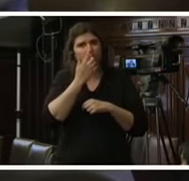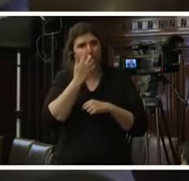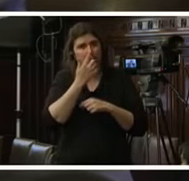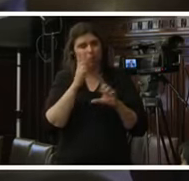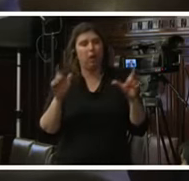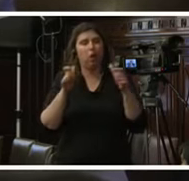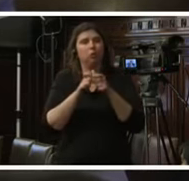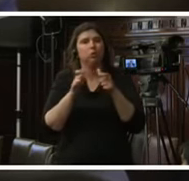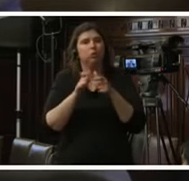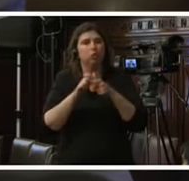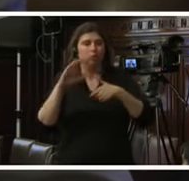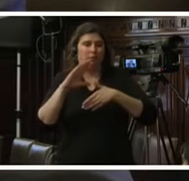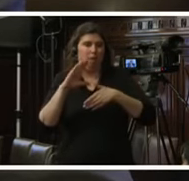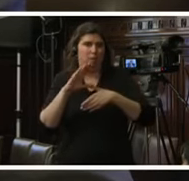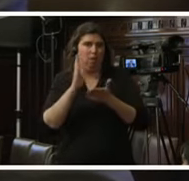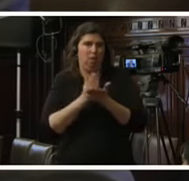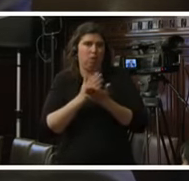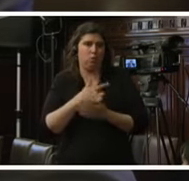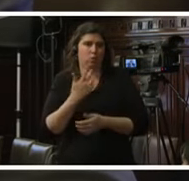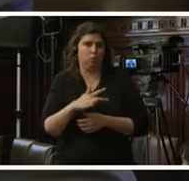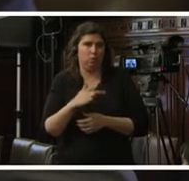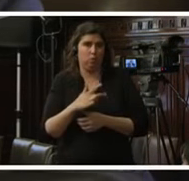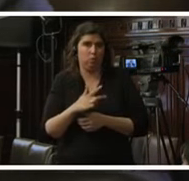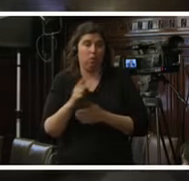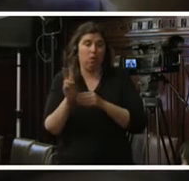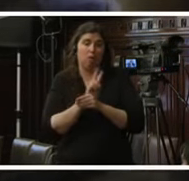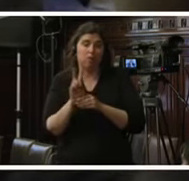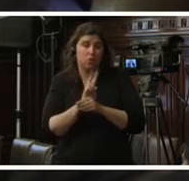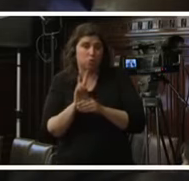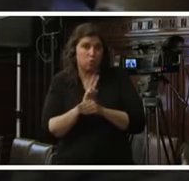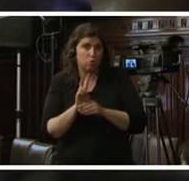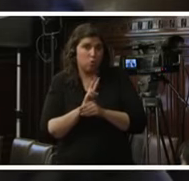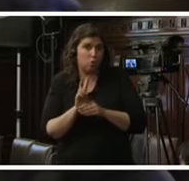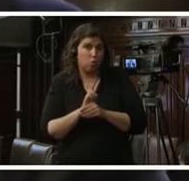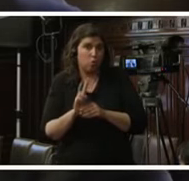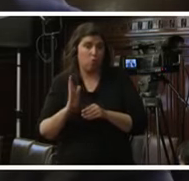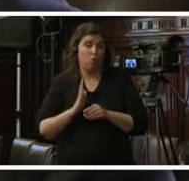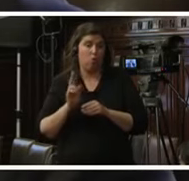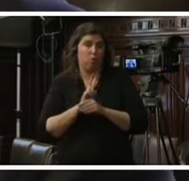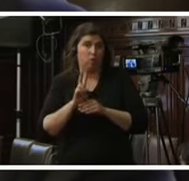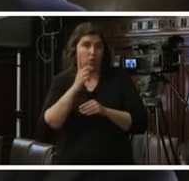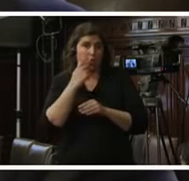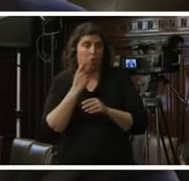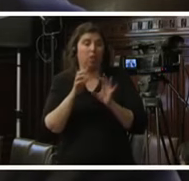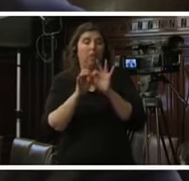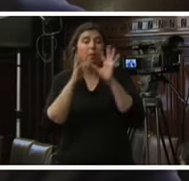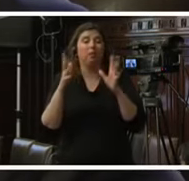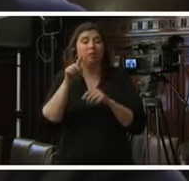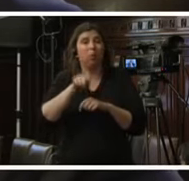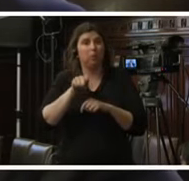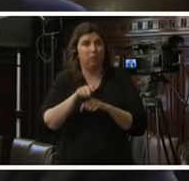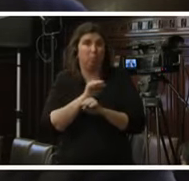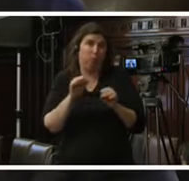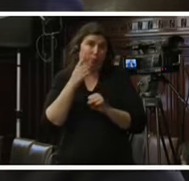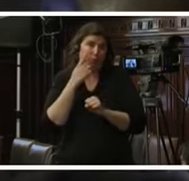comisión interamericana a través de su relatoría defensoras y defensores e independencia judicial tomar conocimiento